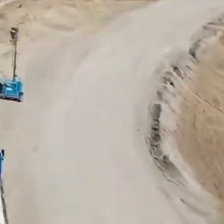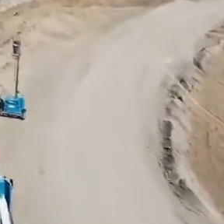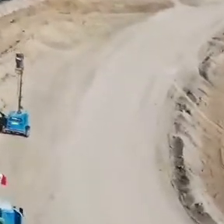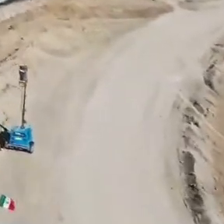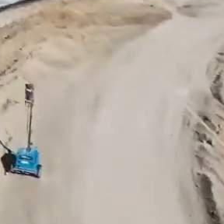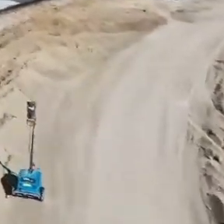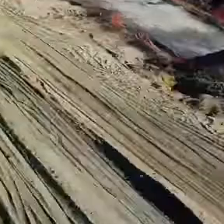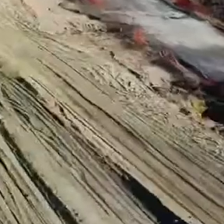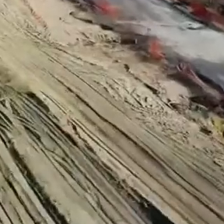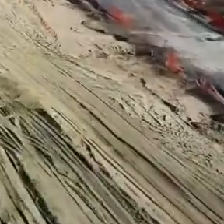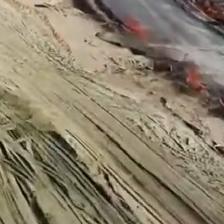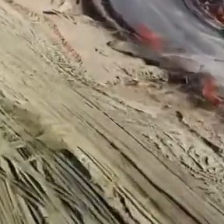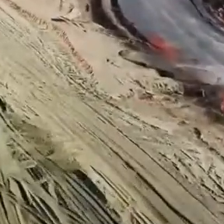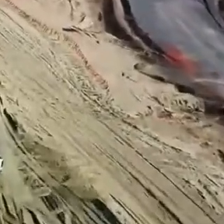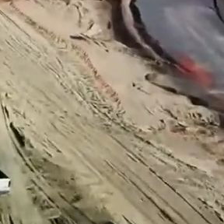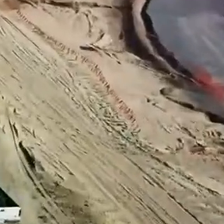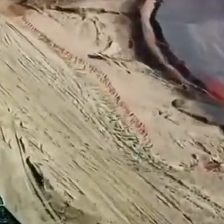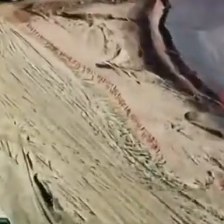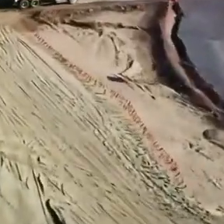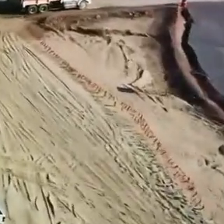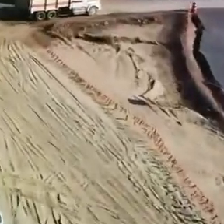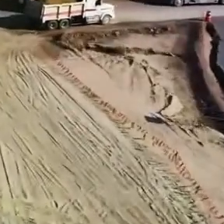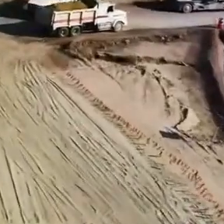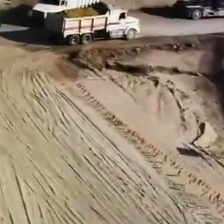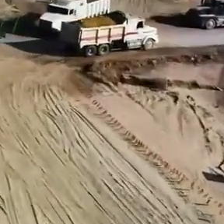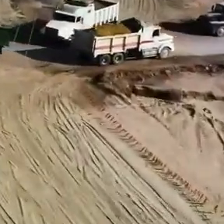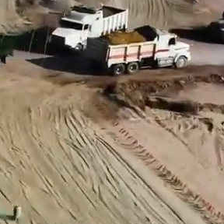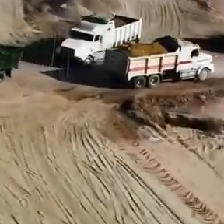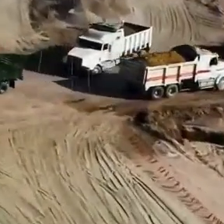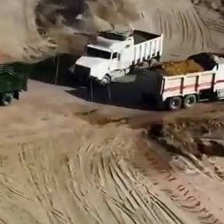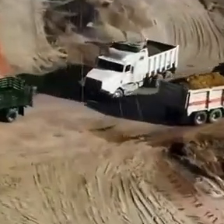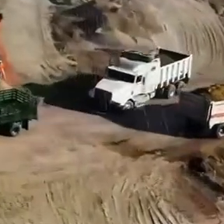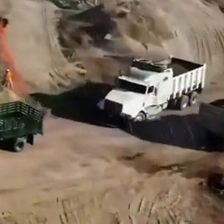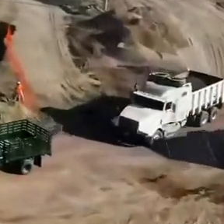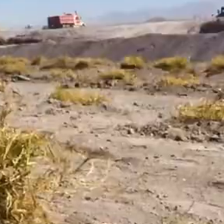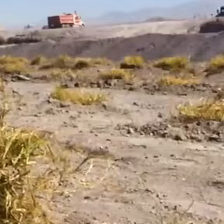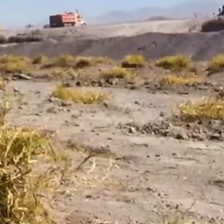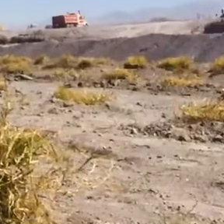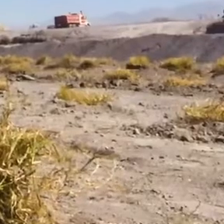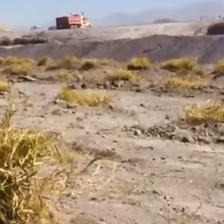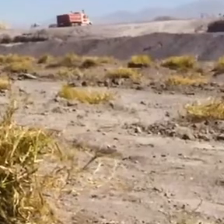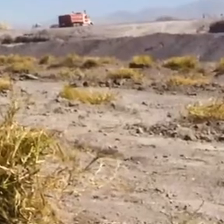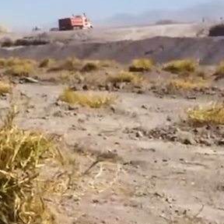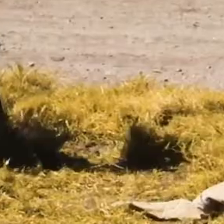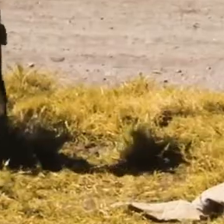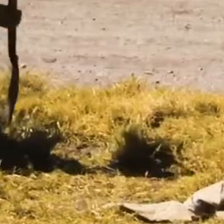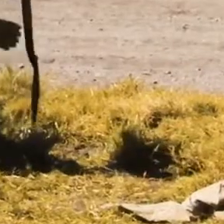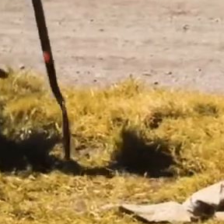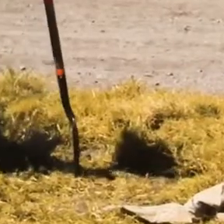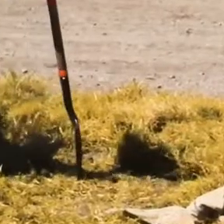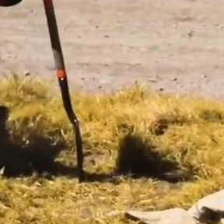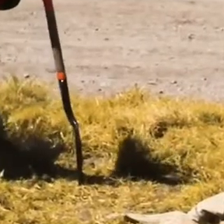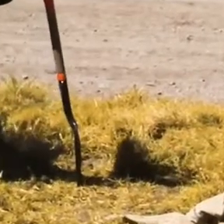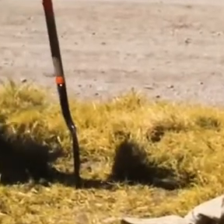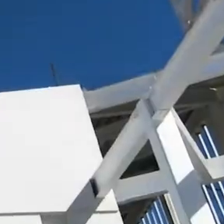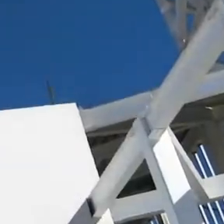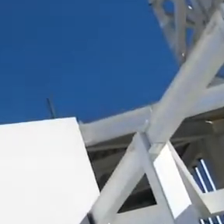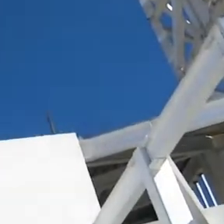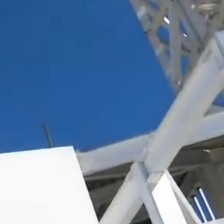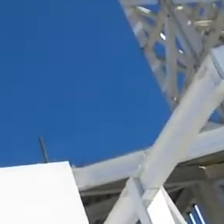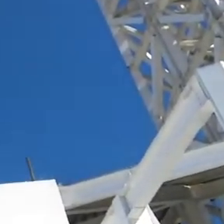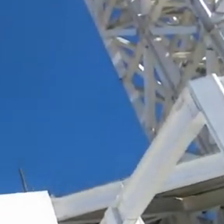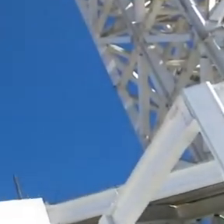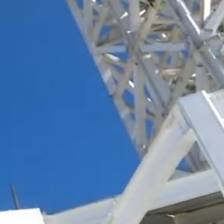ductos en cruces, colocación de tubos y alcantarillas para el drenaje pluvial, así como el sembrado de pasto en áreas verdes.